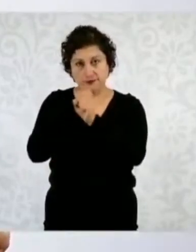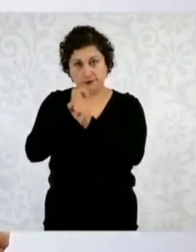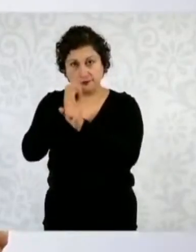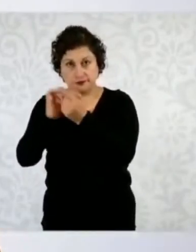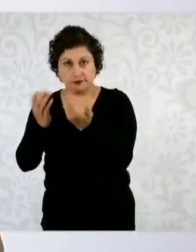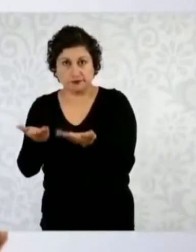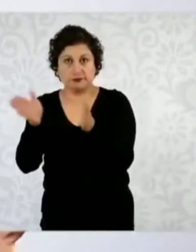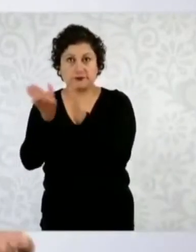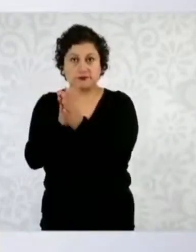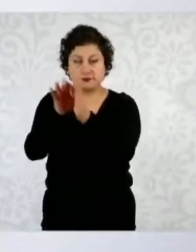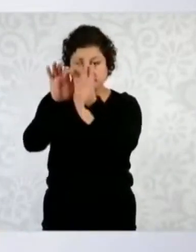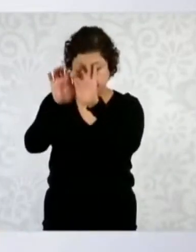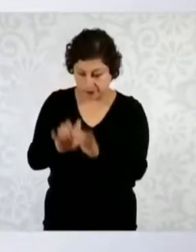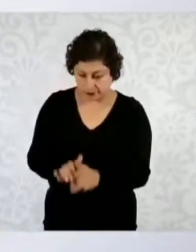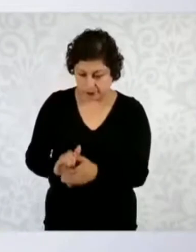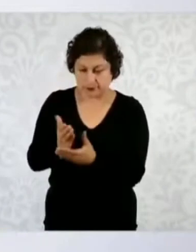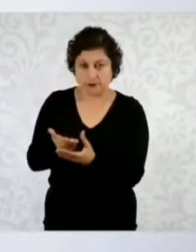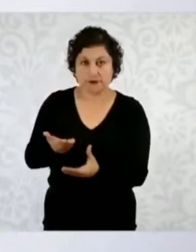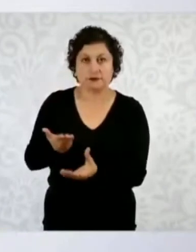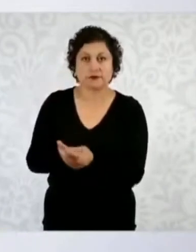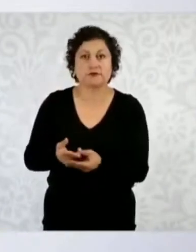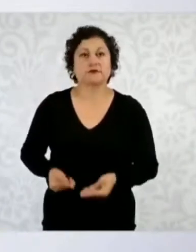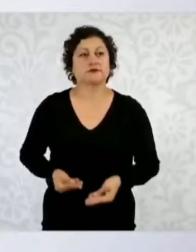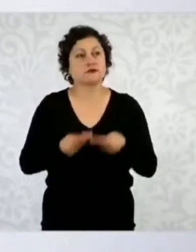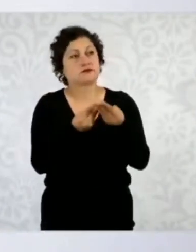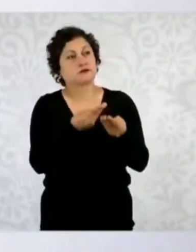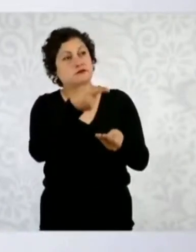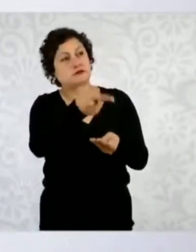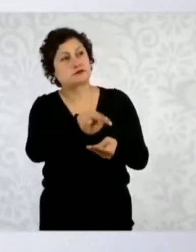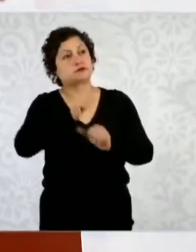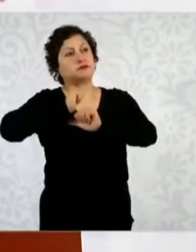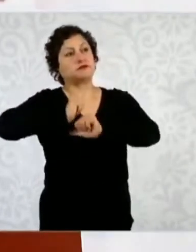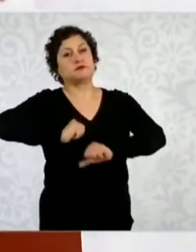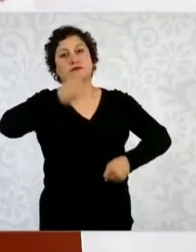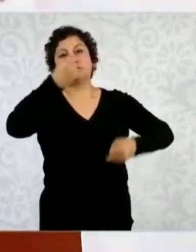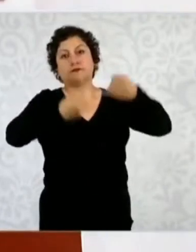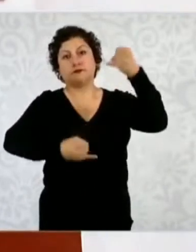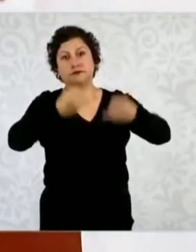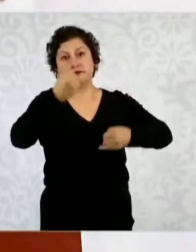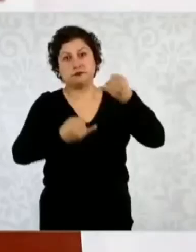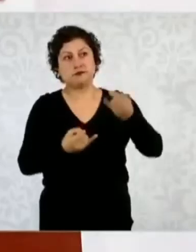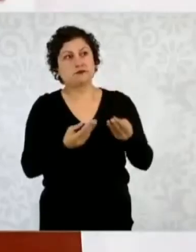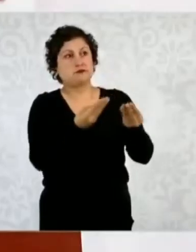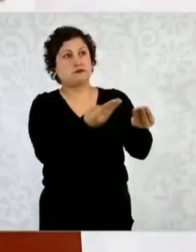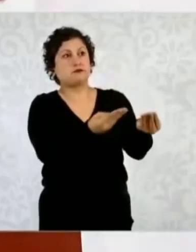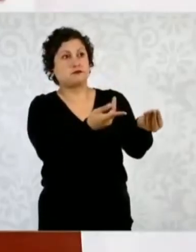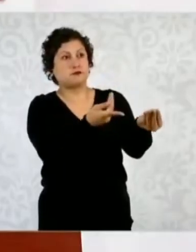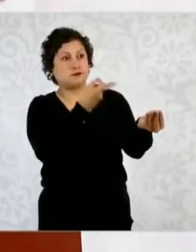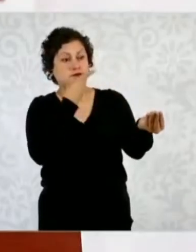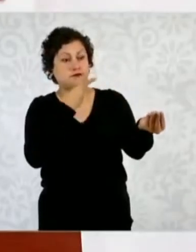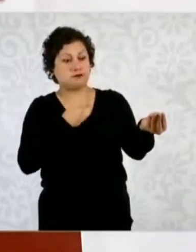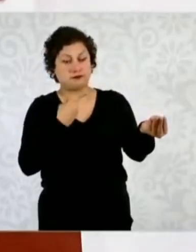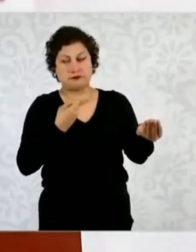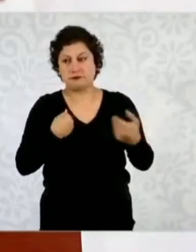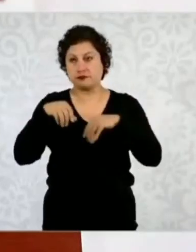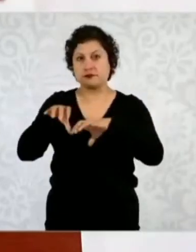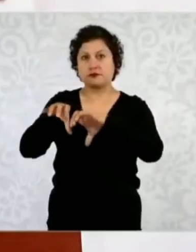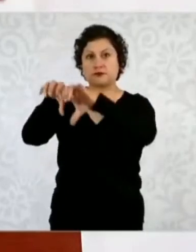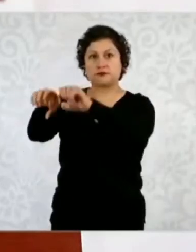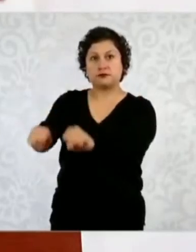para que el juez dé una orden de aprehensión. Si están los jueces federales en paro, ¿qué pasa con los